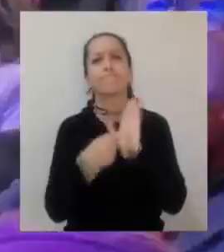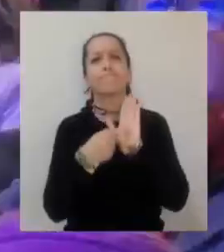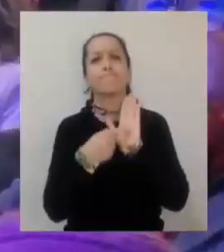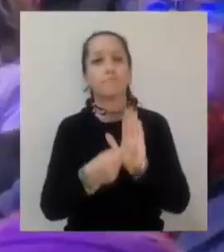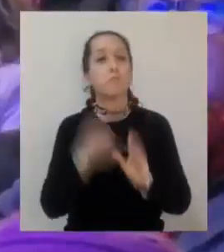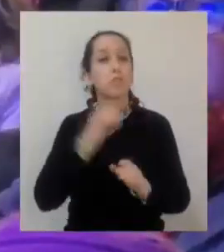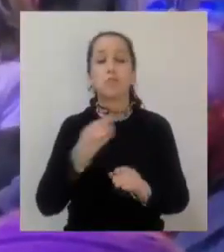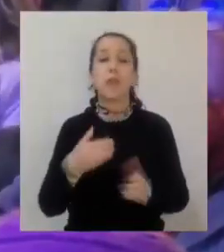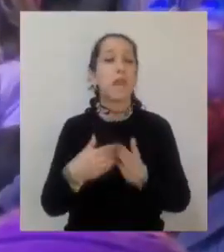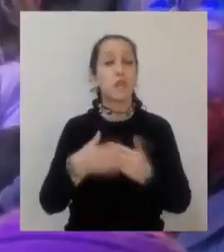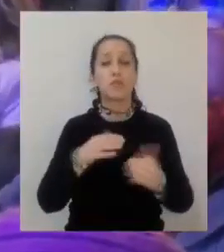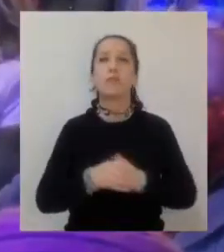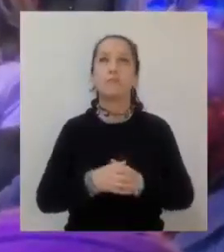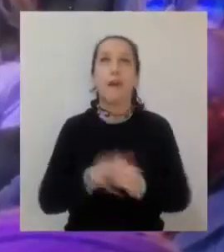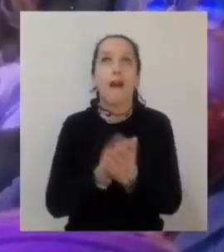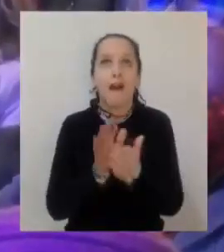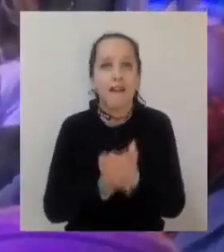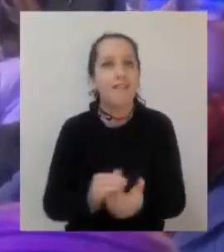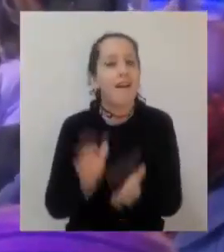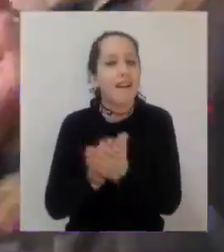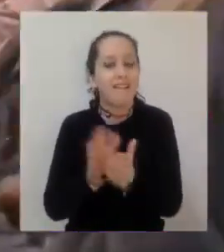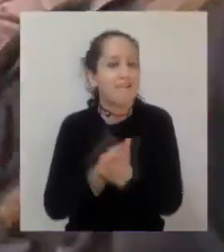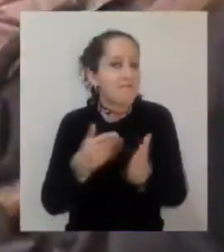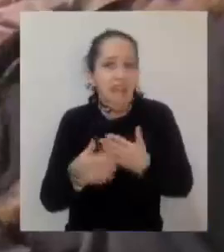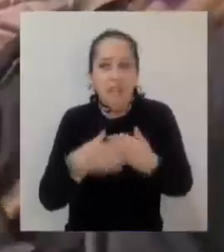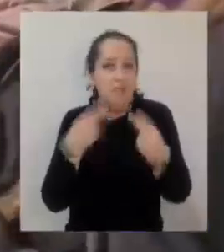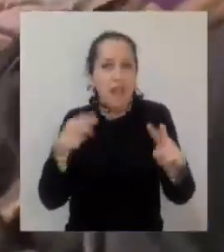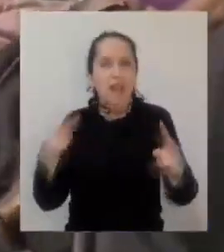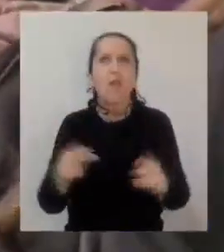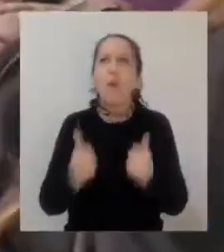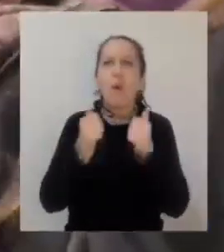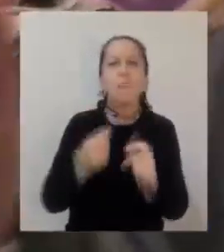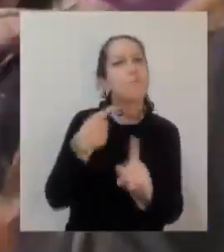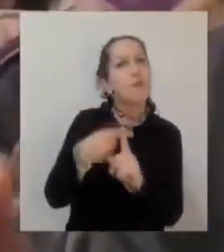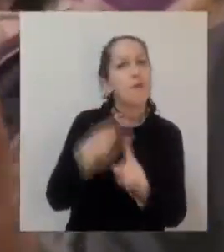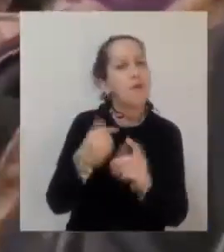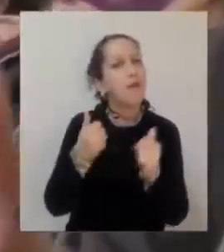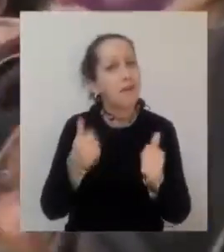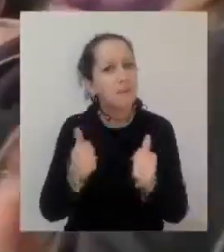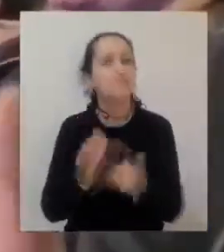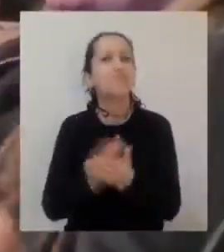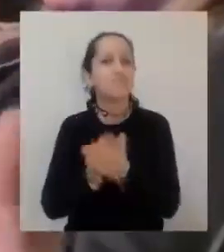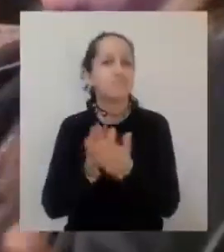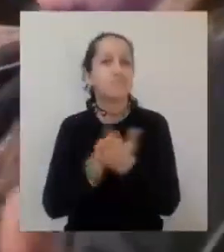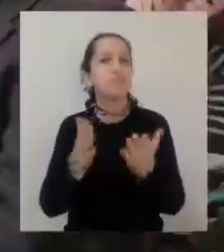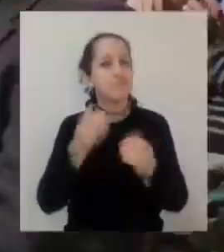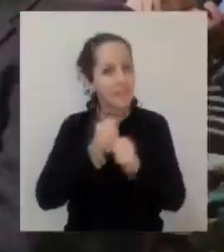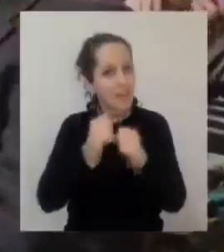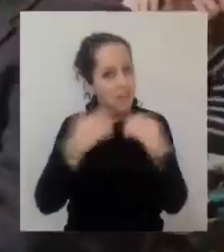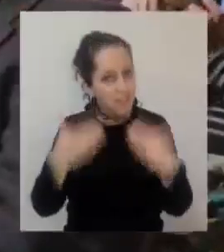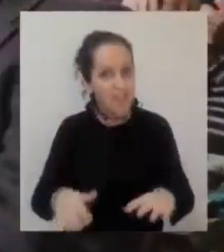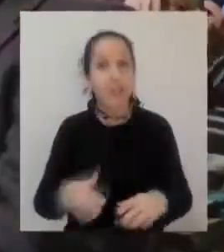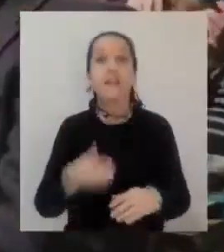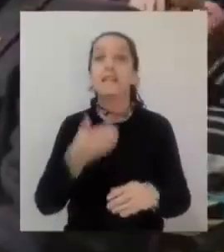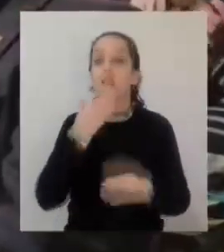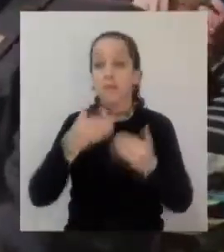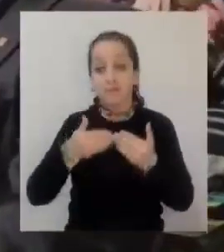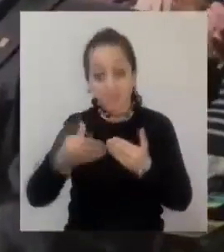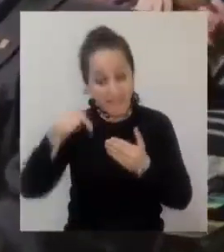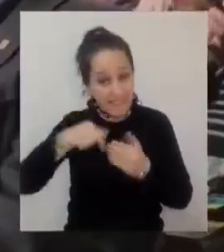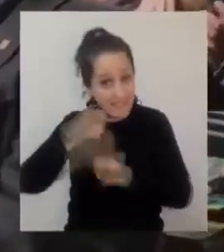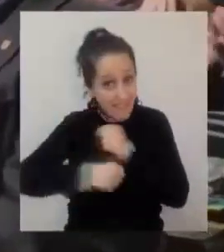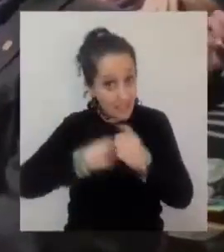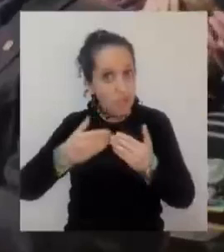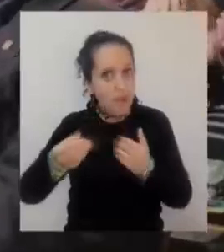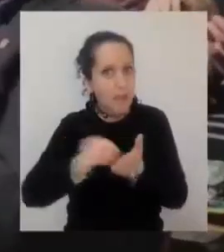el aplauso espontáneo de la comunidad, quienes valoraron positivamente el trabajo realizado y las proyecciones para el presente año.